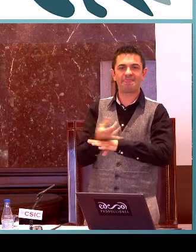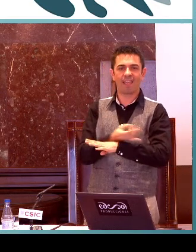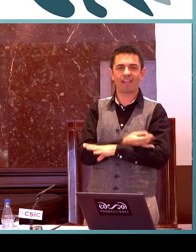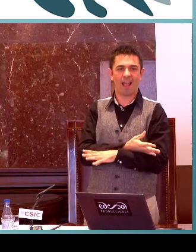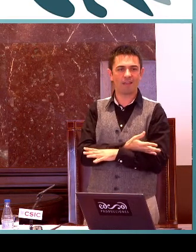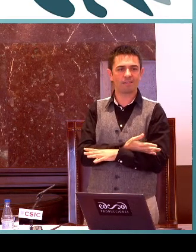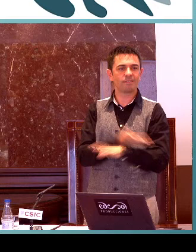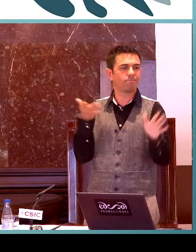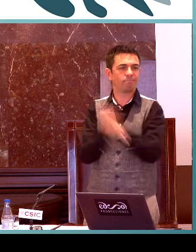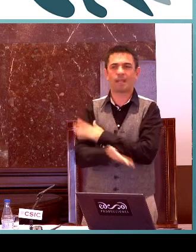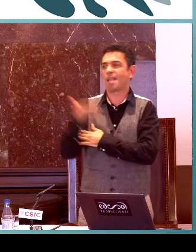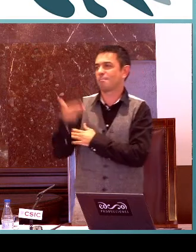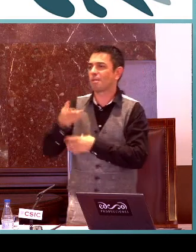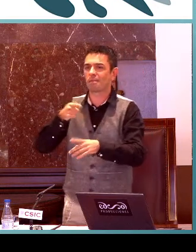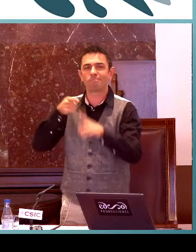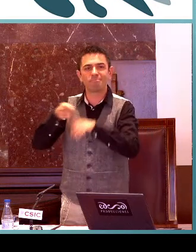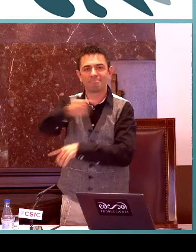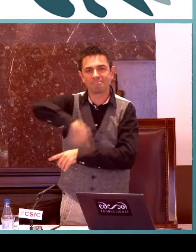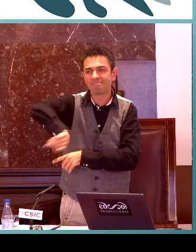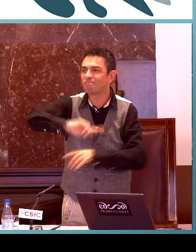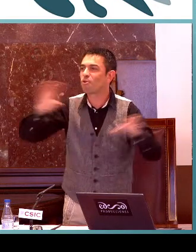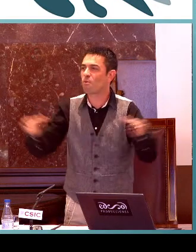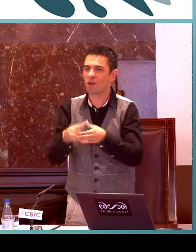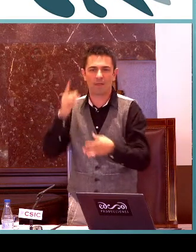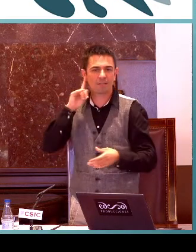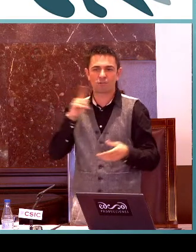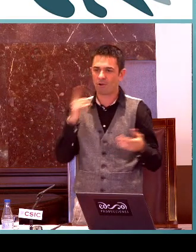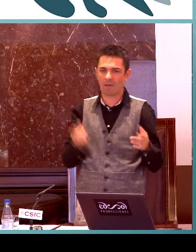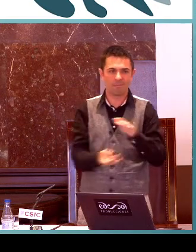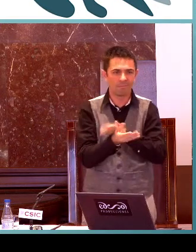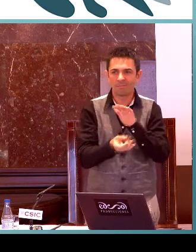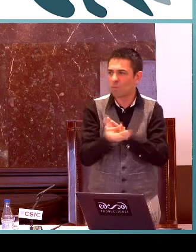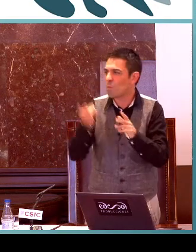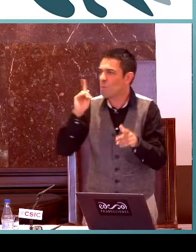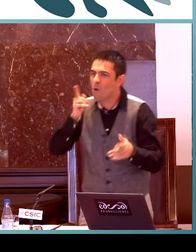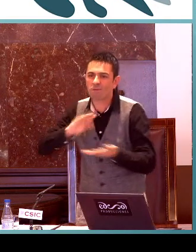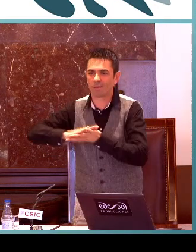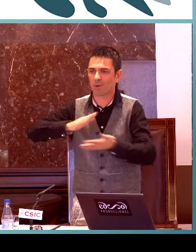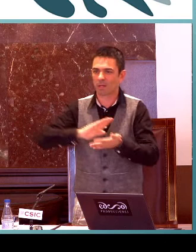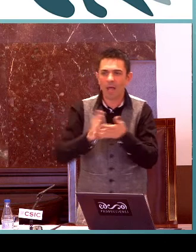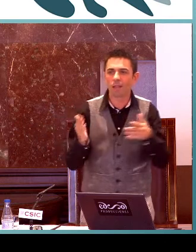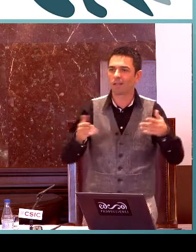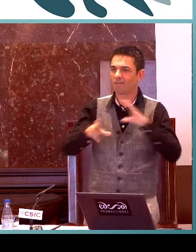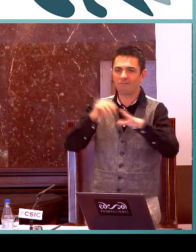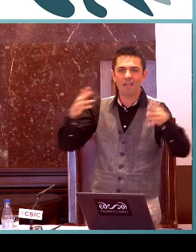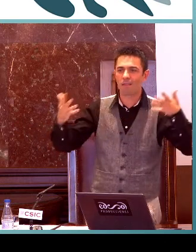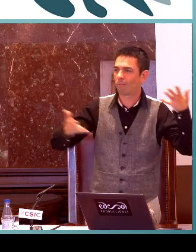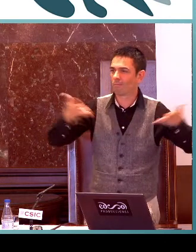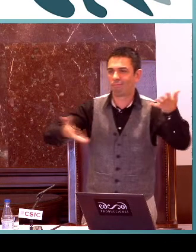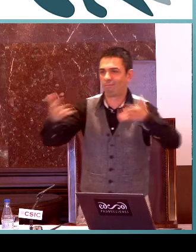Actualmente lo que es la competencia digital importante para la comunidad sorda como sabéis todo el tema de nuevas